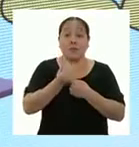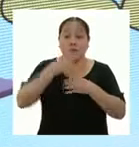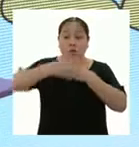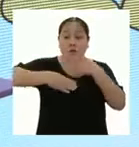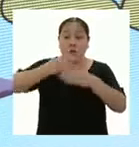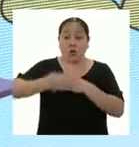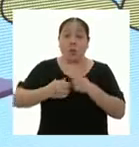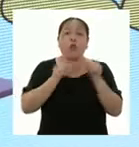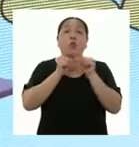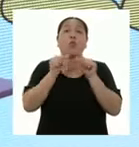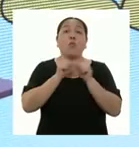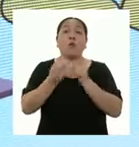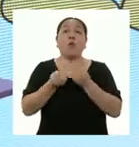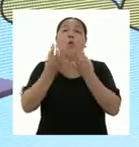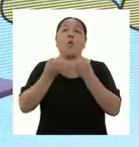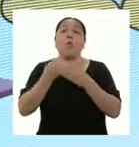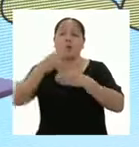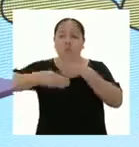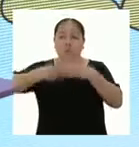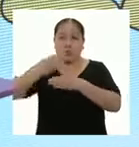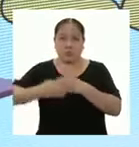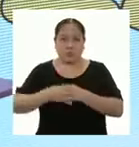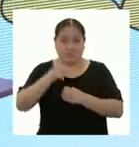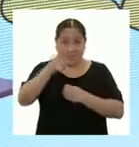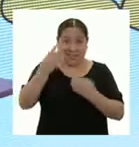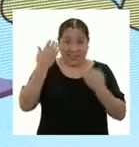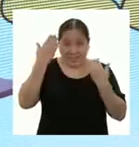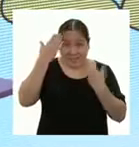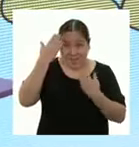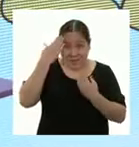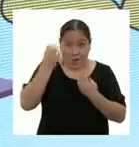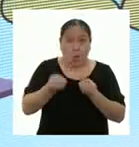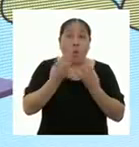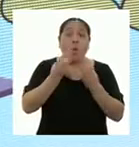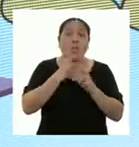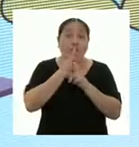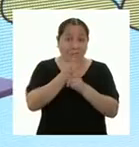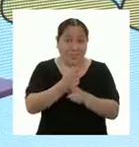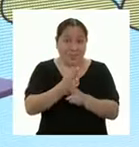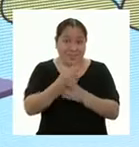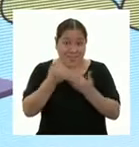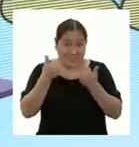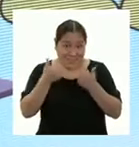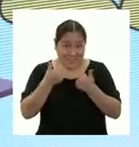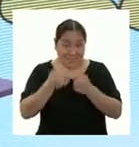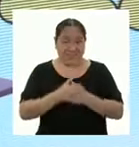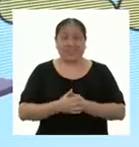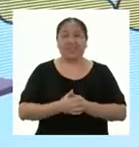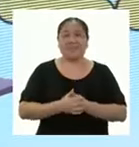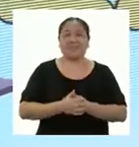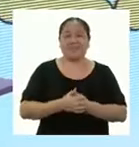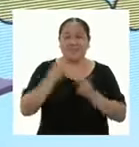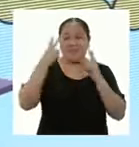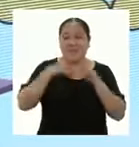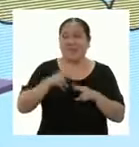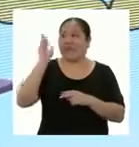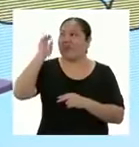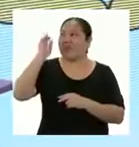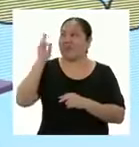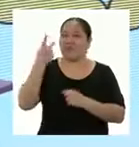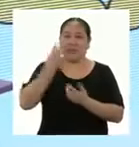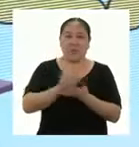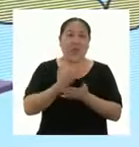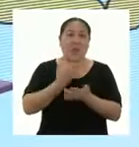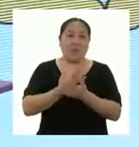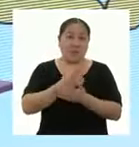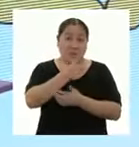de rollos que se necesitan. ¿Les alcanzó el tiempo para resolverlo? ¿Sí? Entonces vamos con la profesora para que